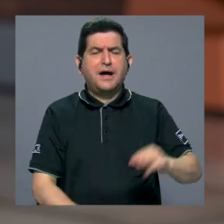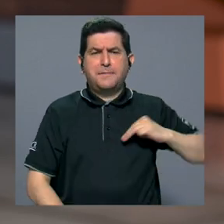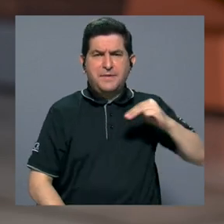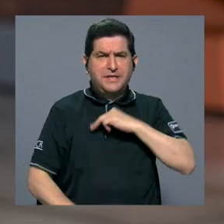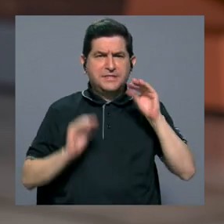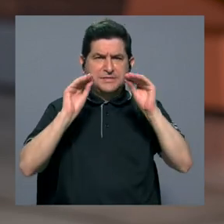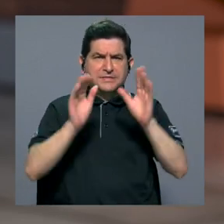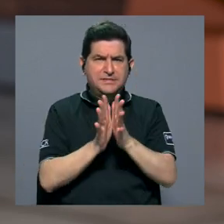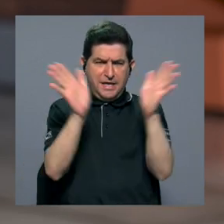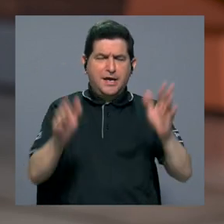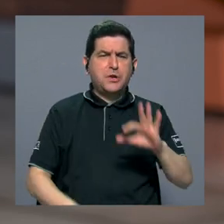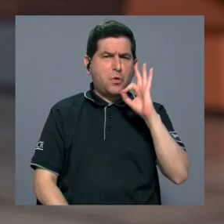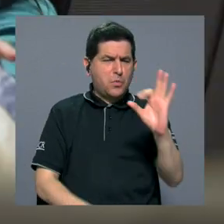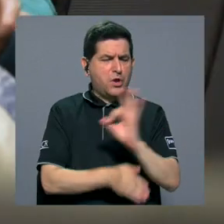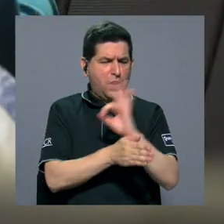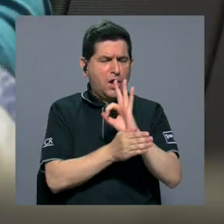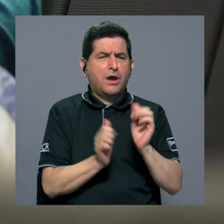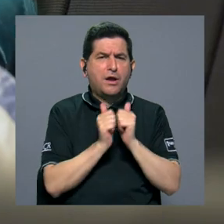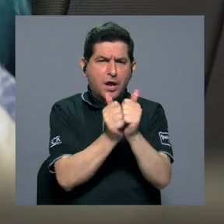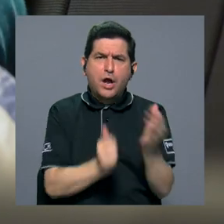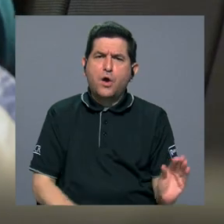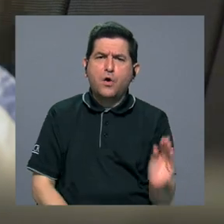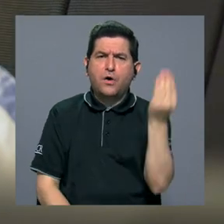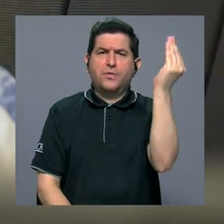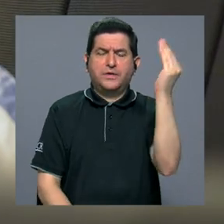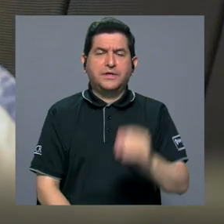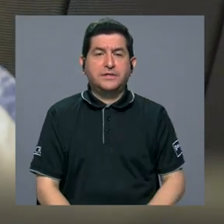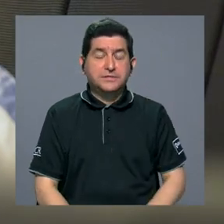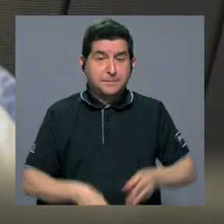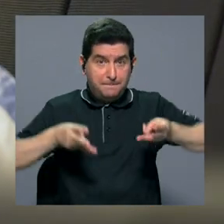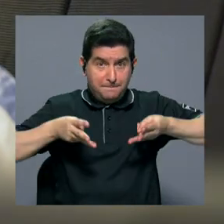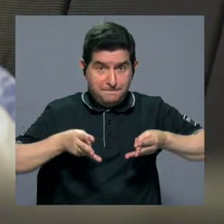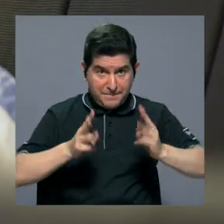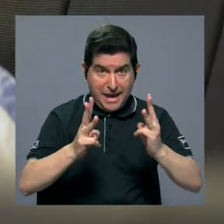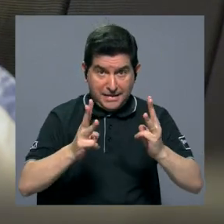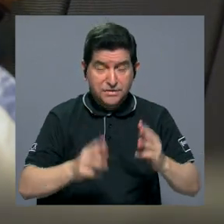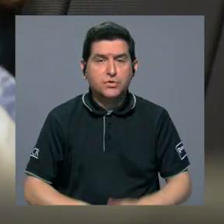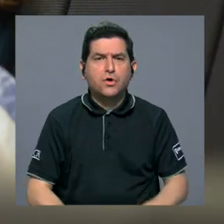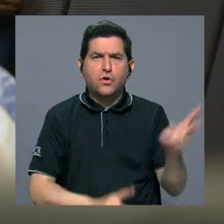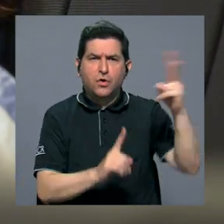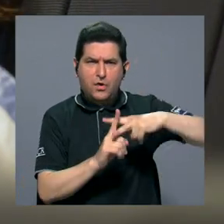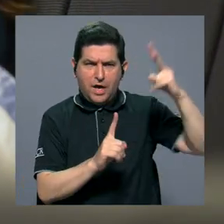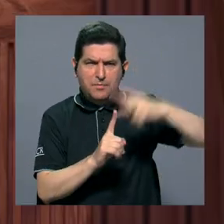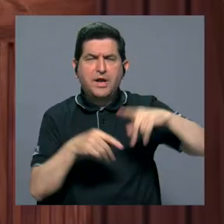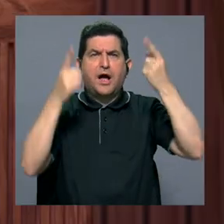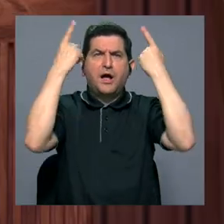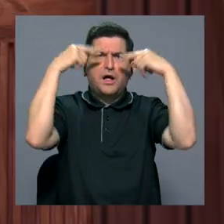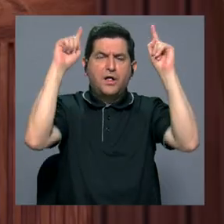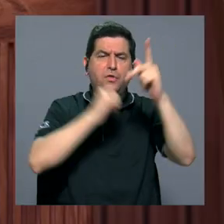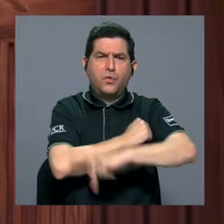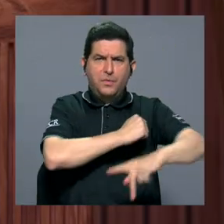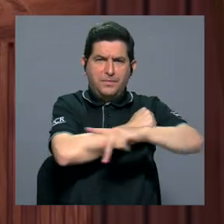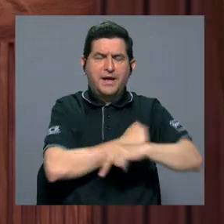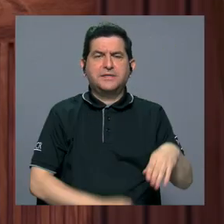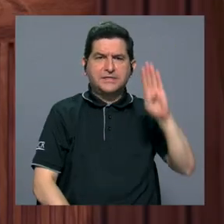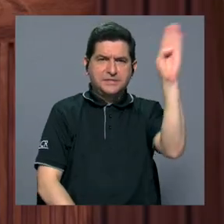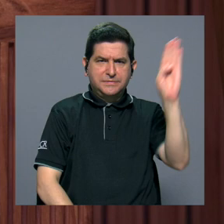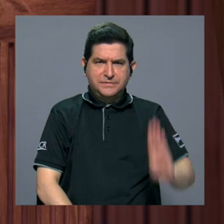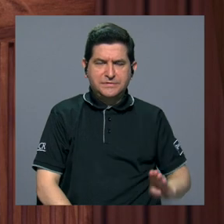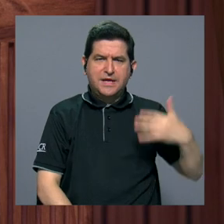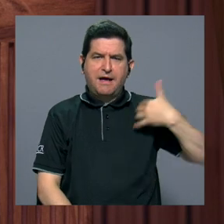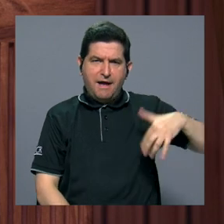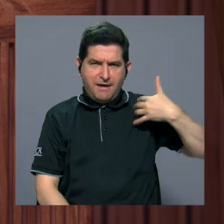muy bien acompañando jóvenes. Esta metodología ha sido aplicada con éxito en países como Brasil,